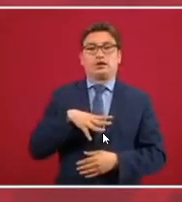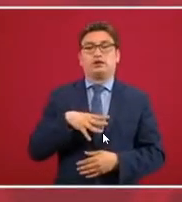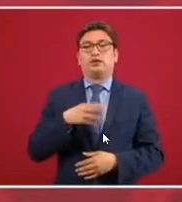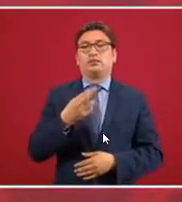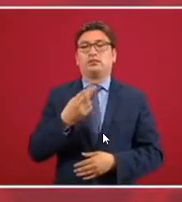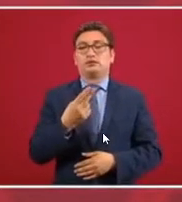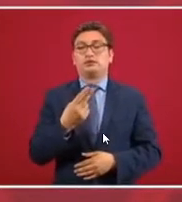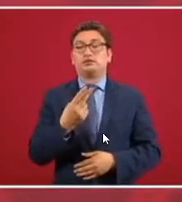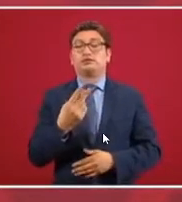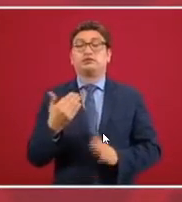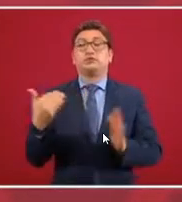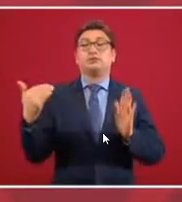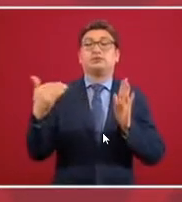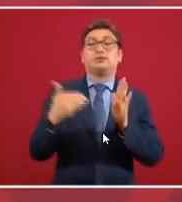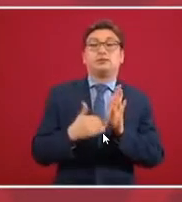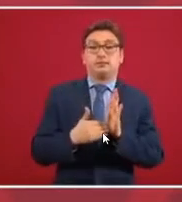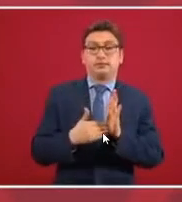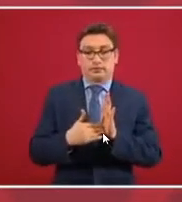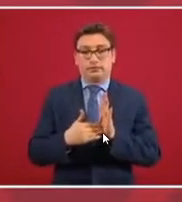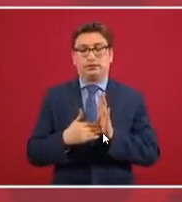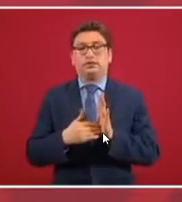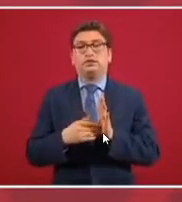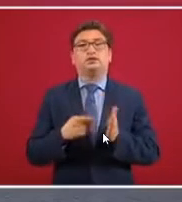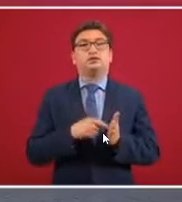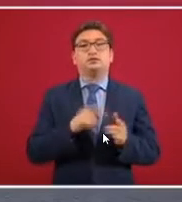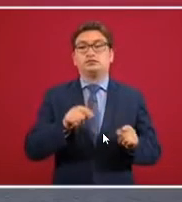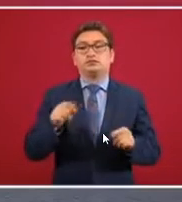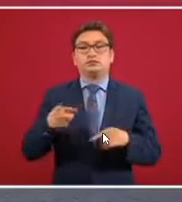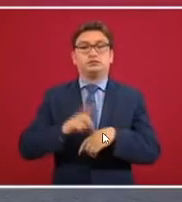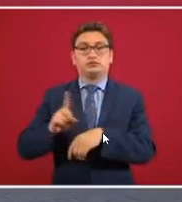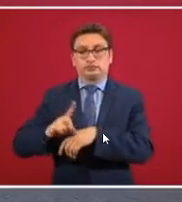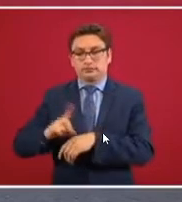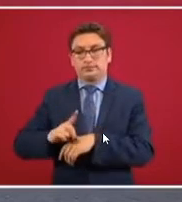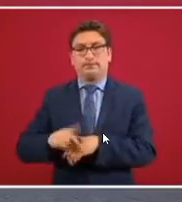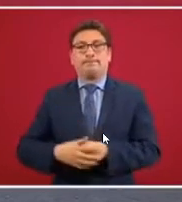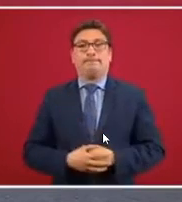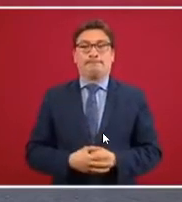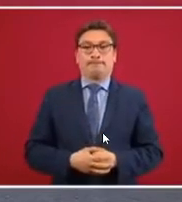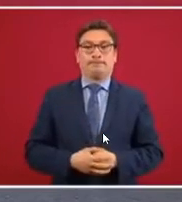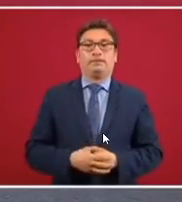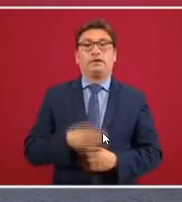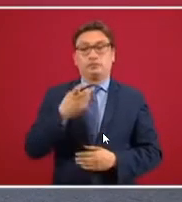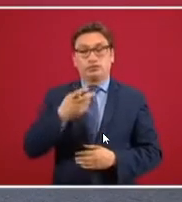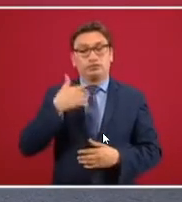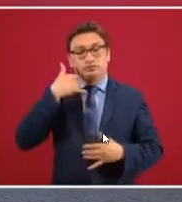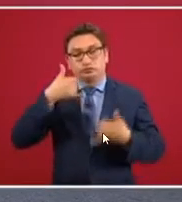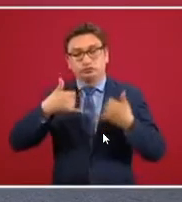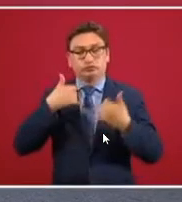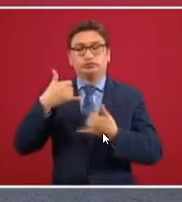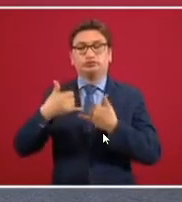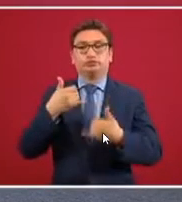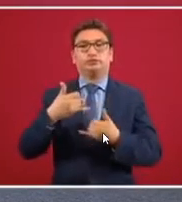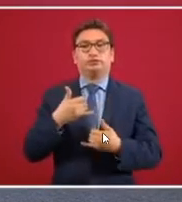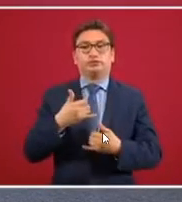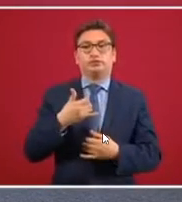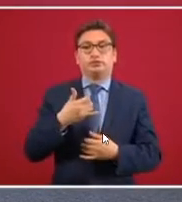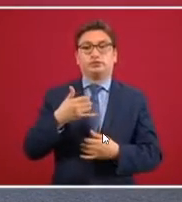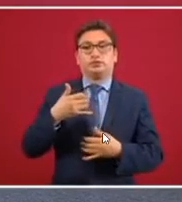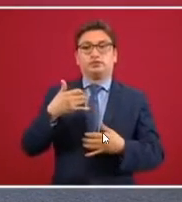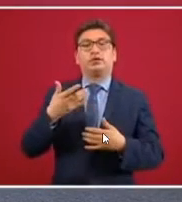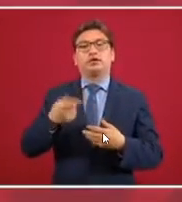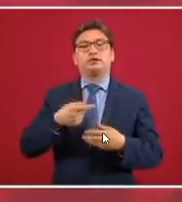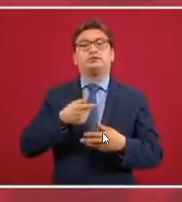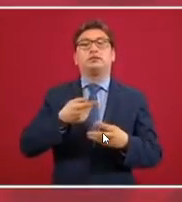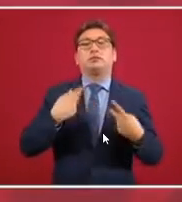reales diarias, todo esto por teléfono. Como ya decía el censo, nada más es decir, se